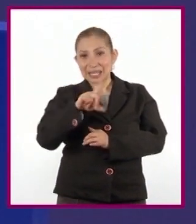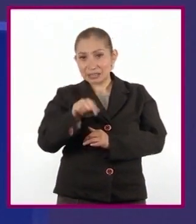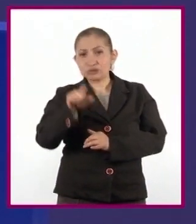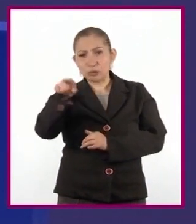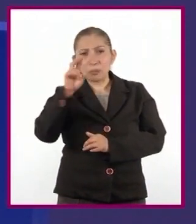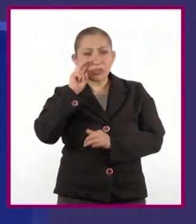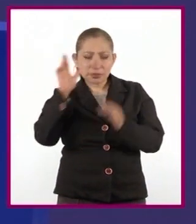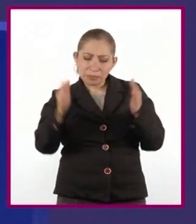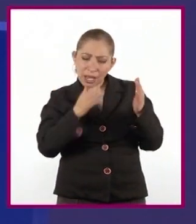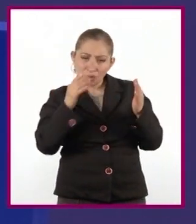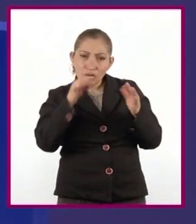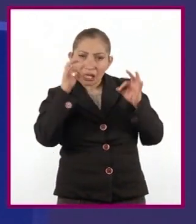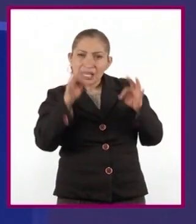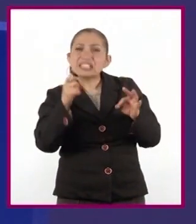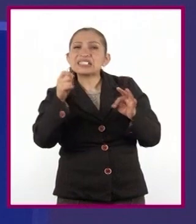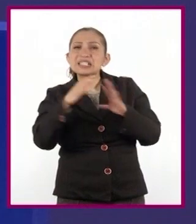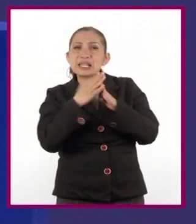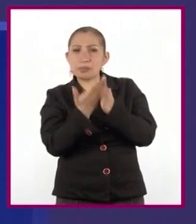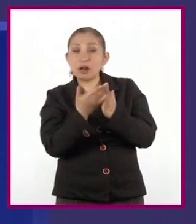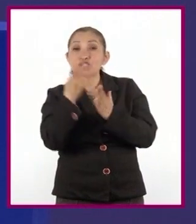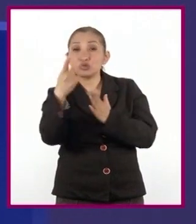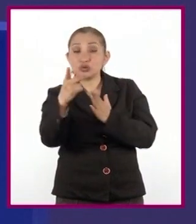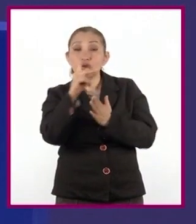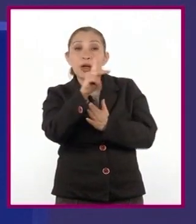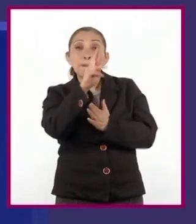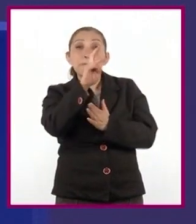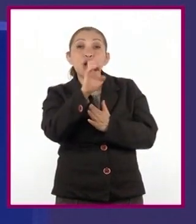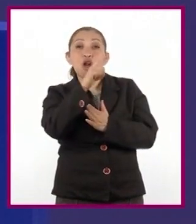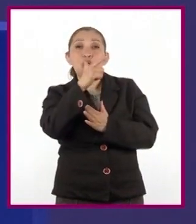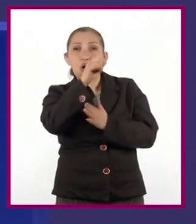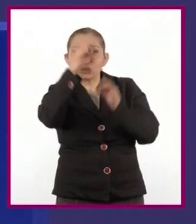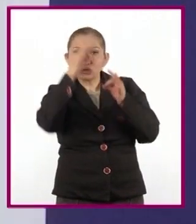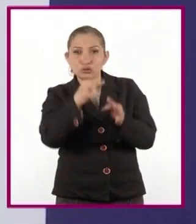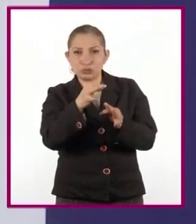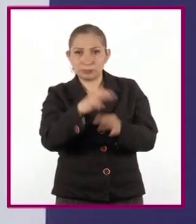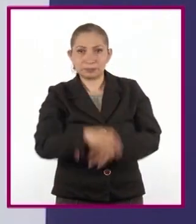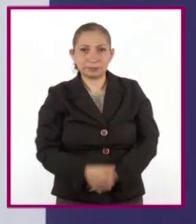consultar una versión de estos libros y de sus prólogos correspondientes.